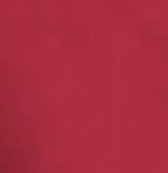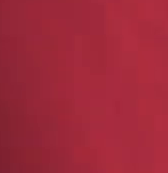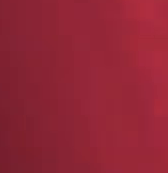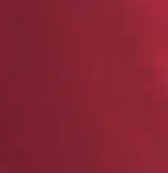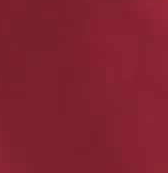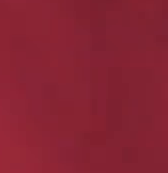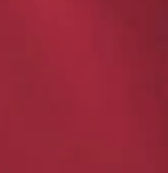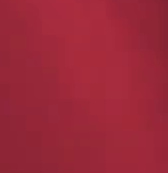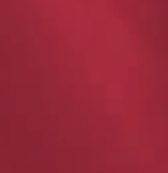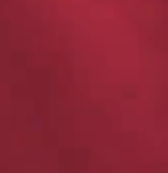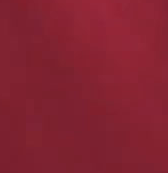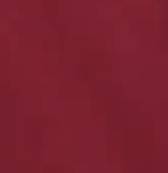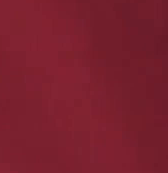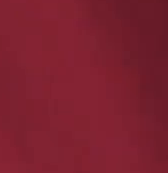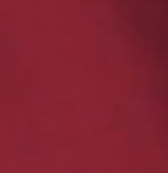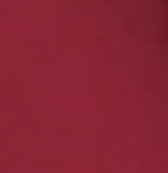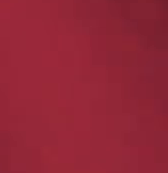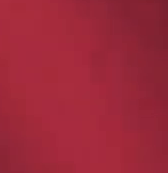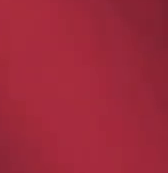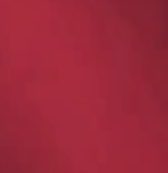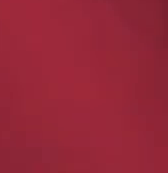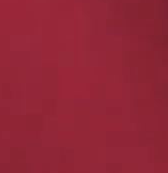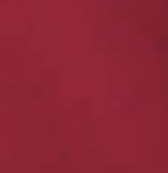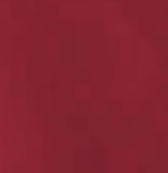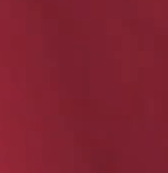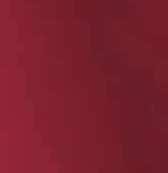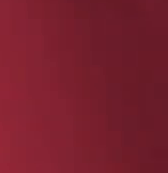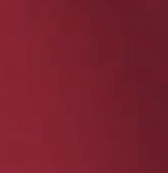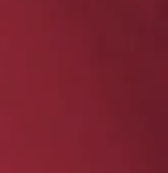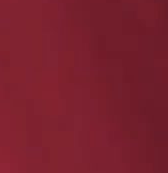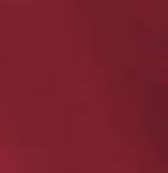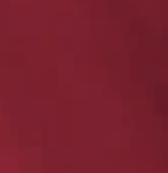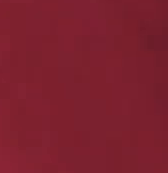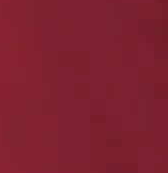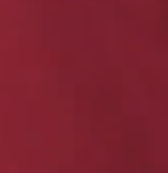secretaría de cultura gobierno de méxico